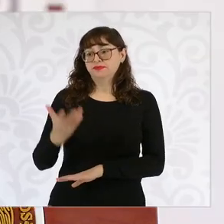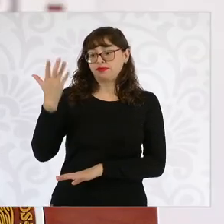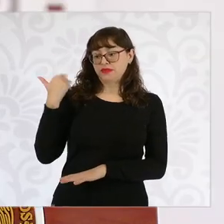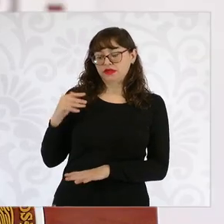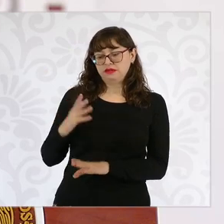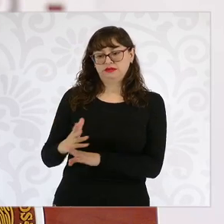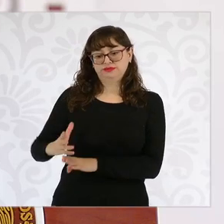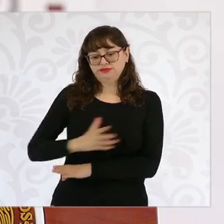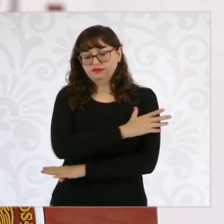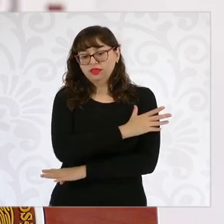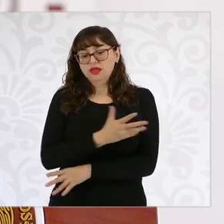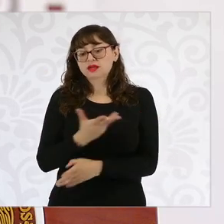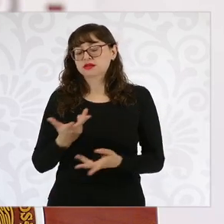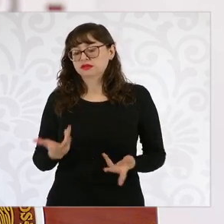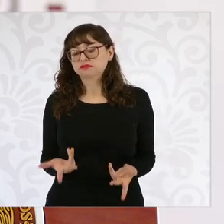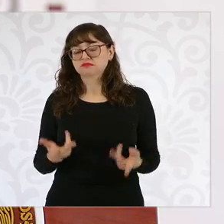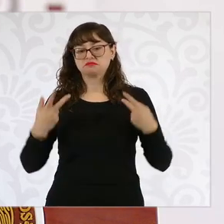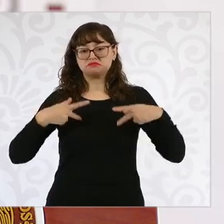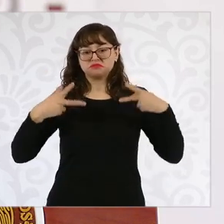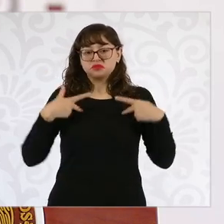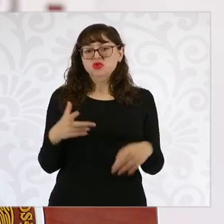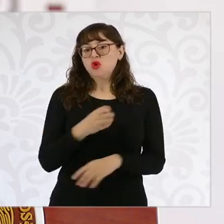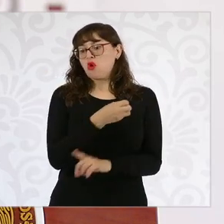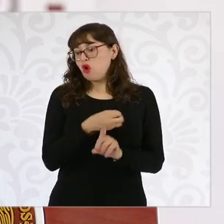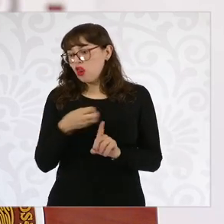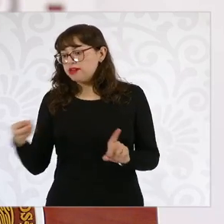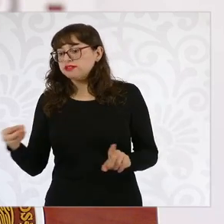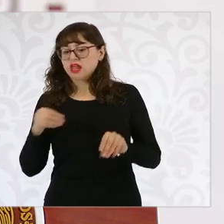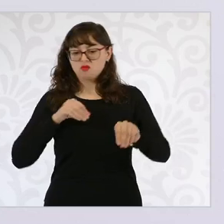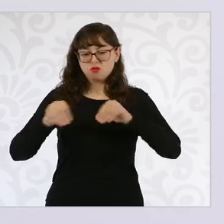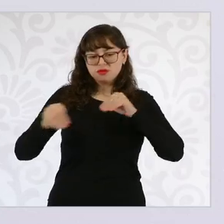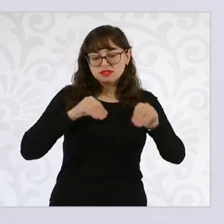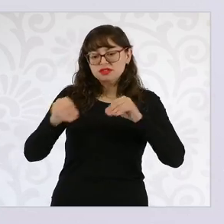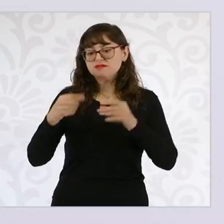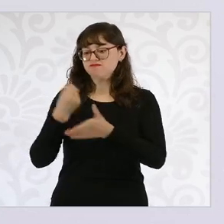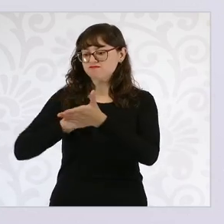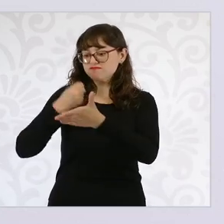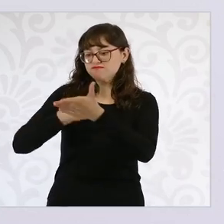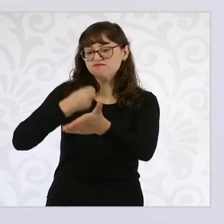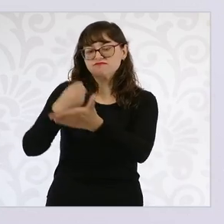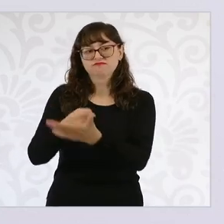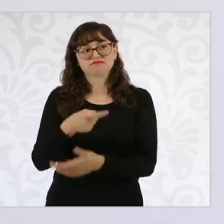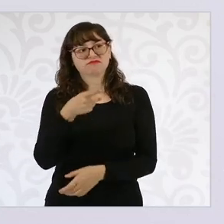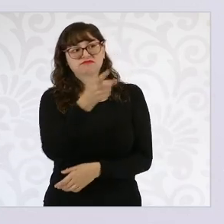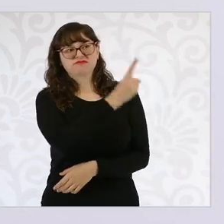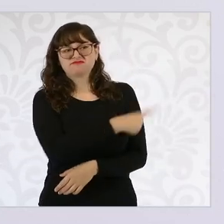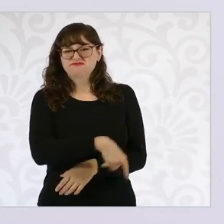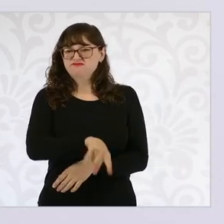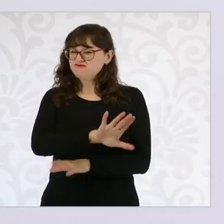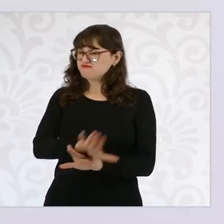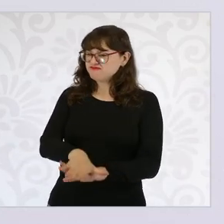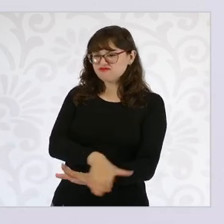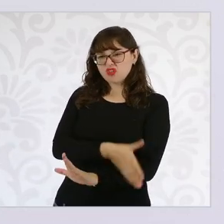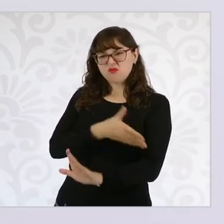se asumían como criminales cuando eran